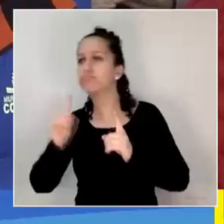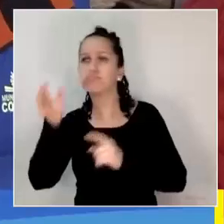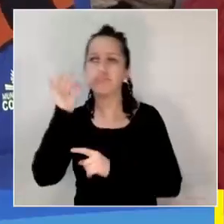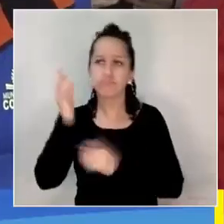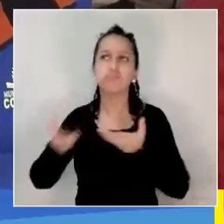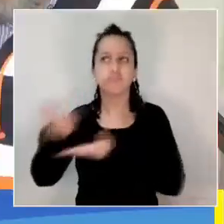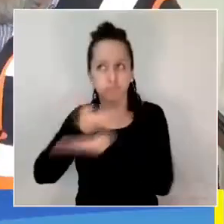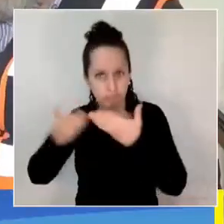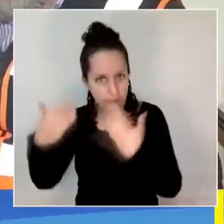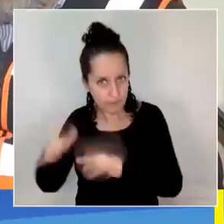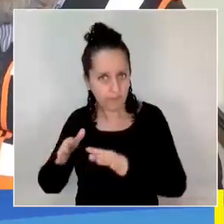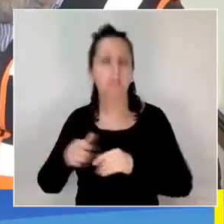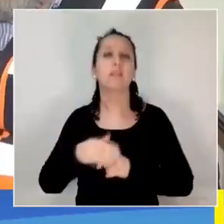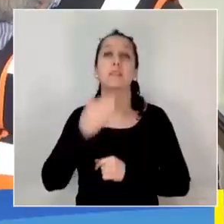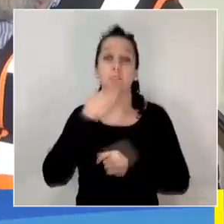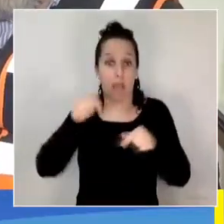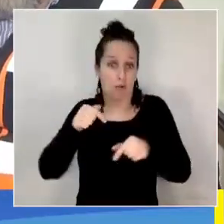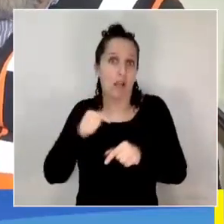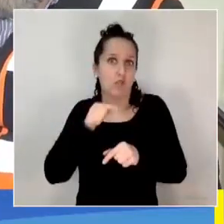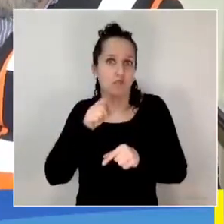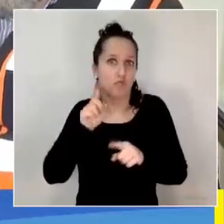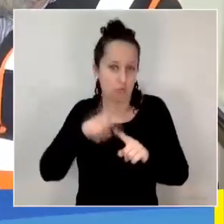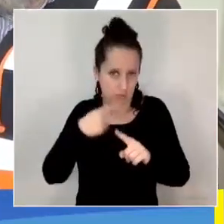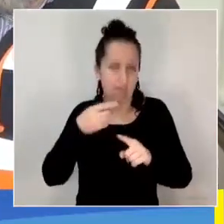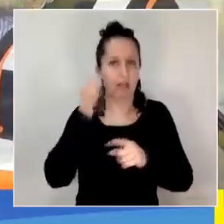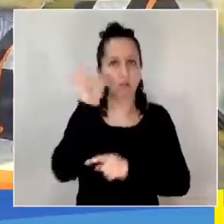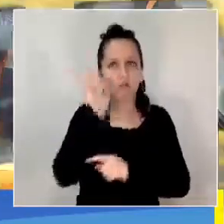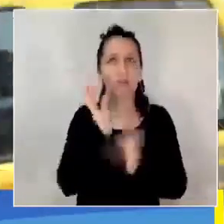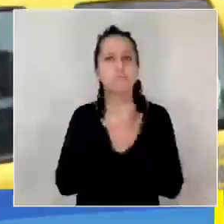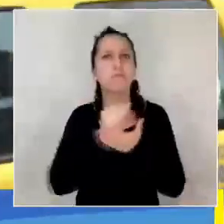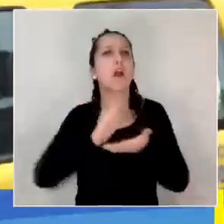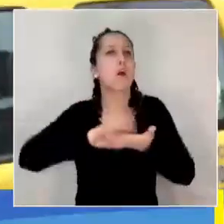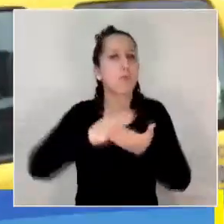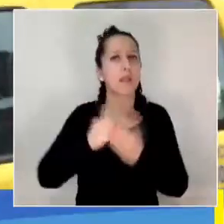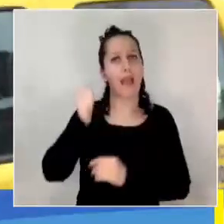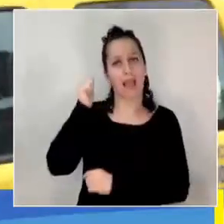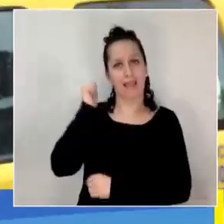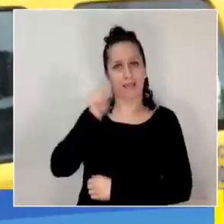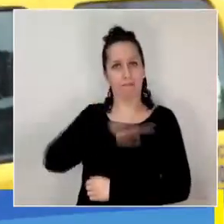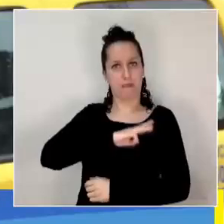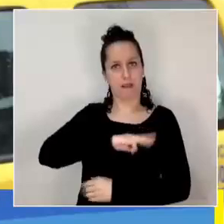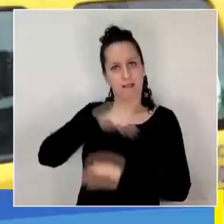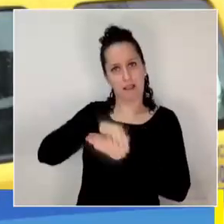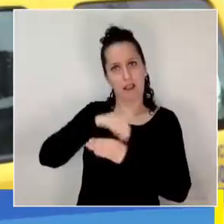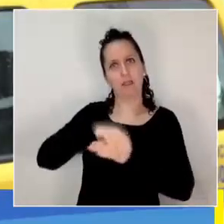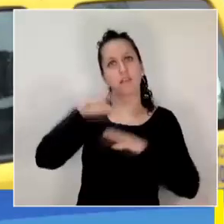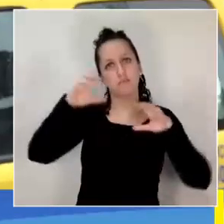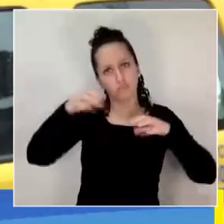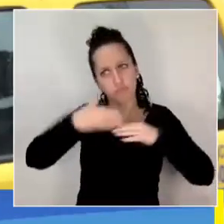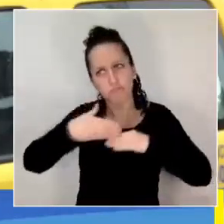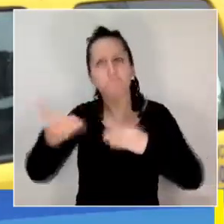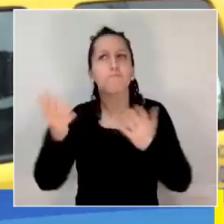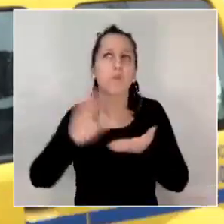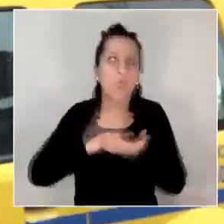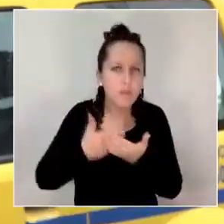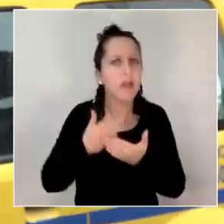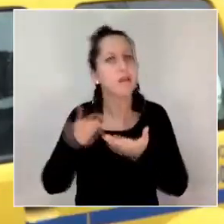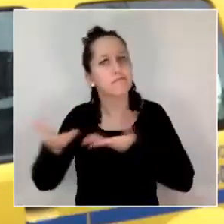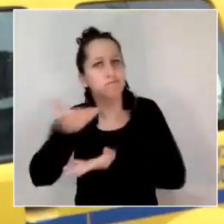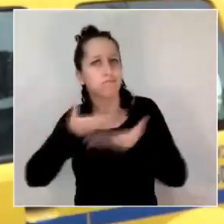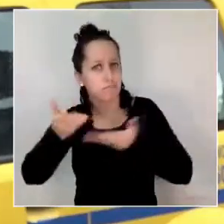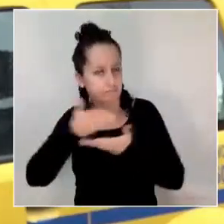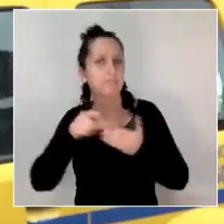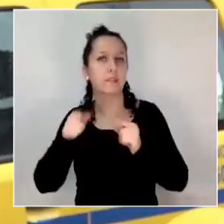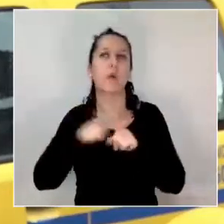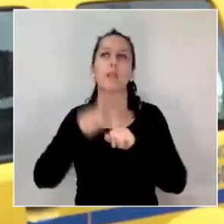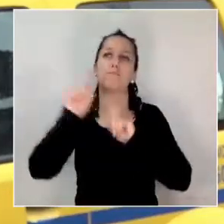una nueva reunión de coordinación y de evaluación de lo ocurrido desde ayer, martes, en la tarde en adelante. Así que, como les digo, estamos